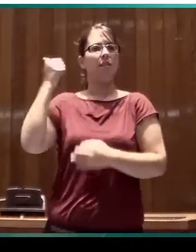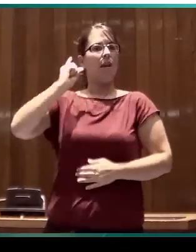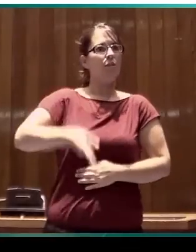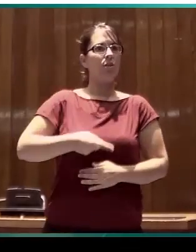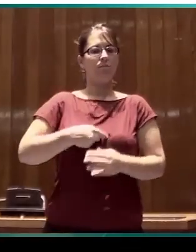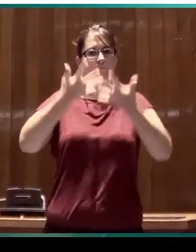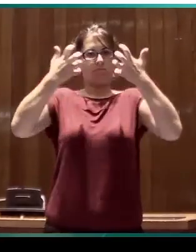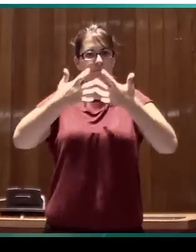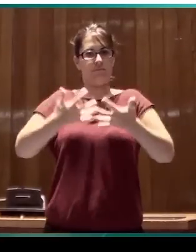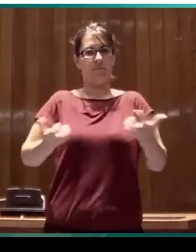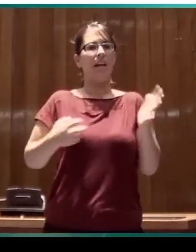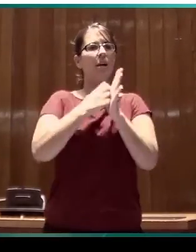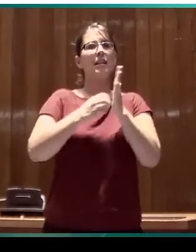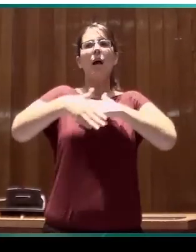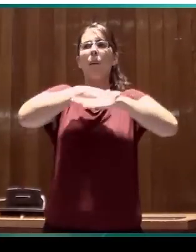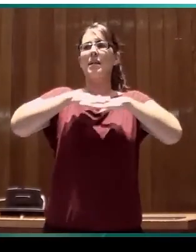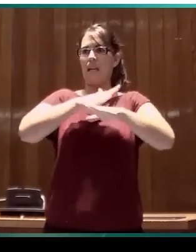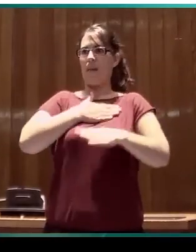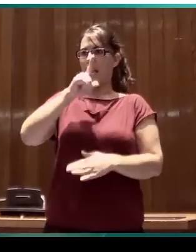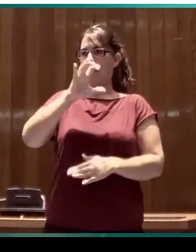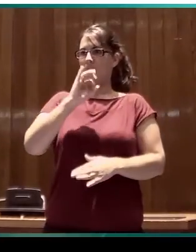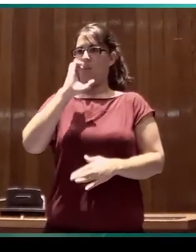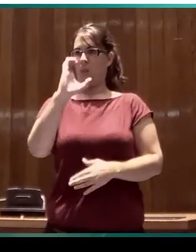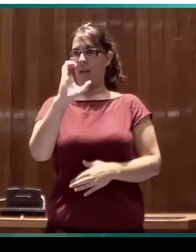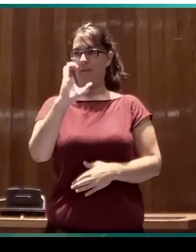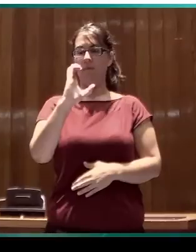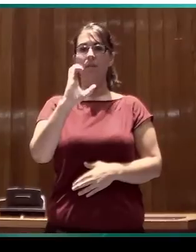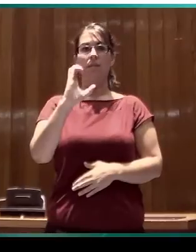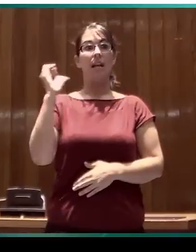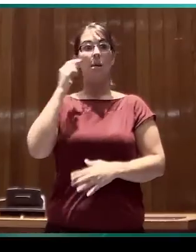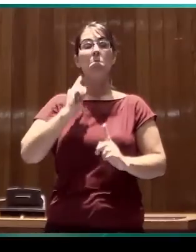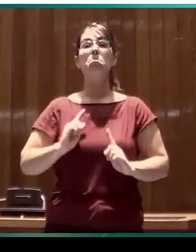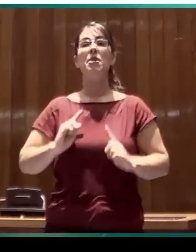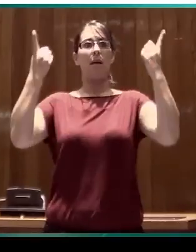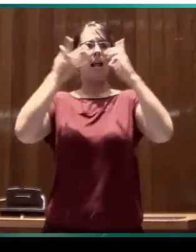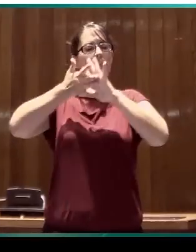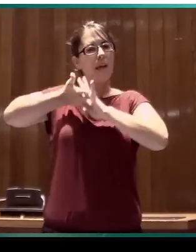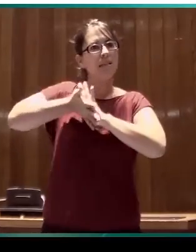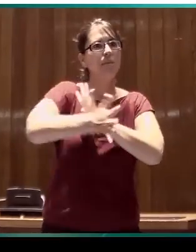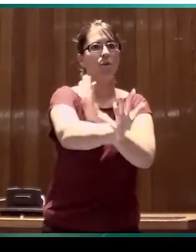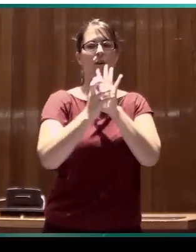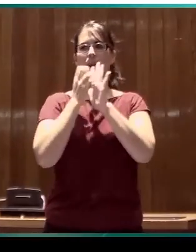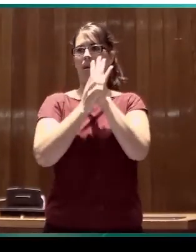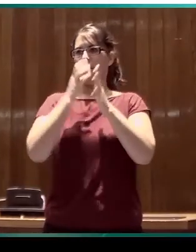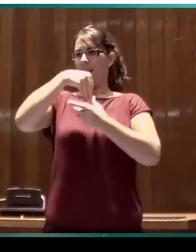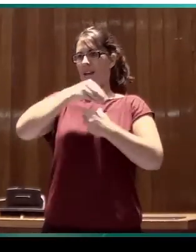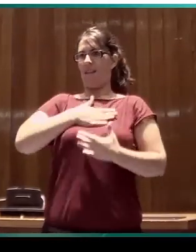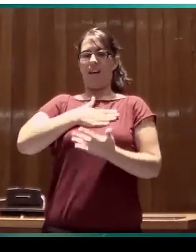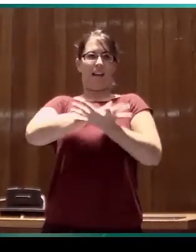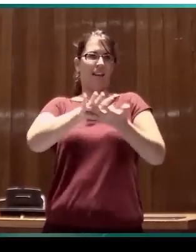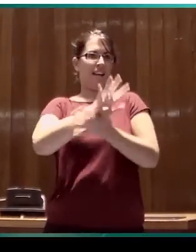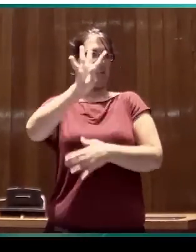básica de la lengua de signos catalana, que fue la primera descripción gramatical de esta lengua.